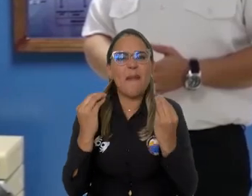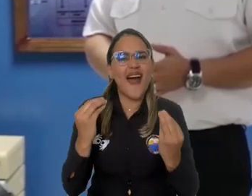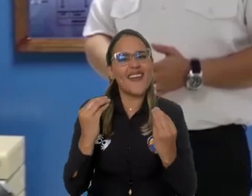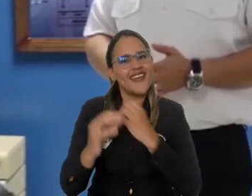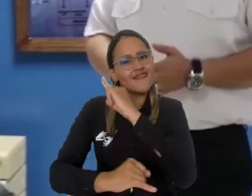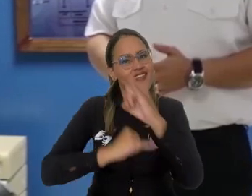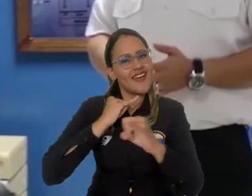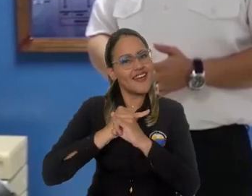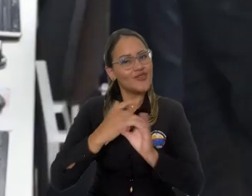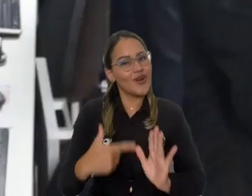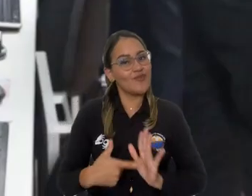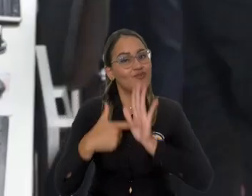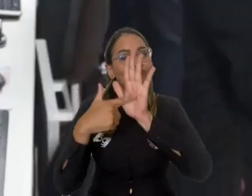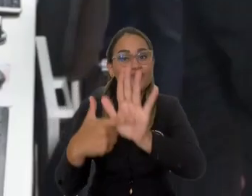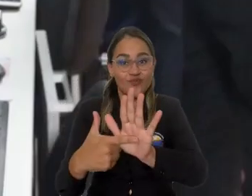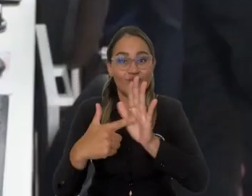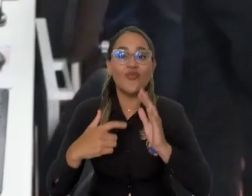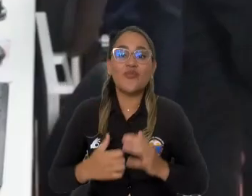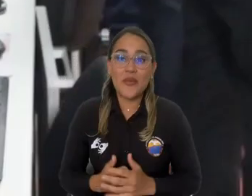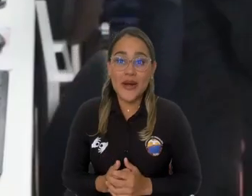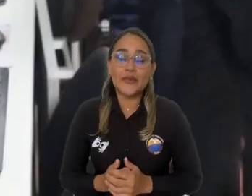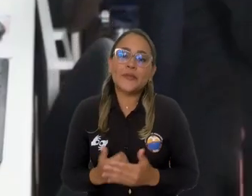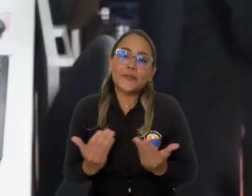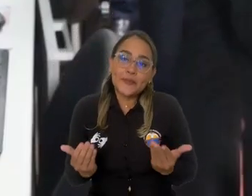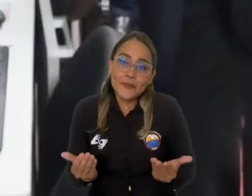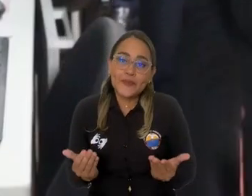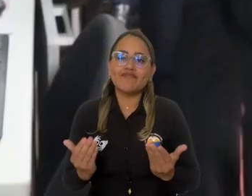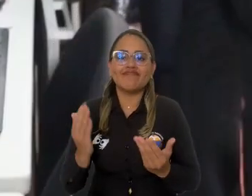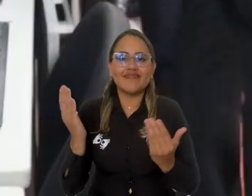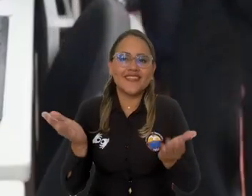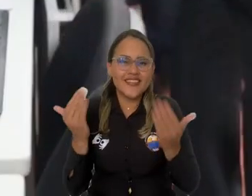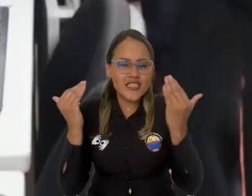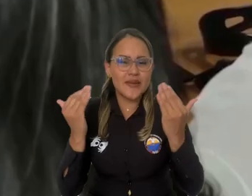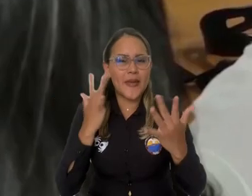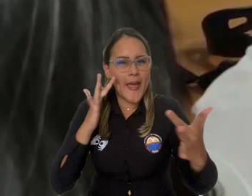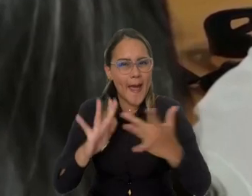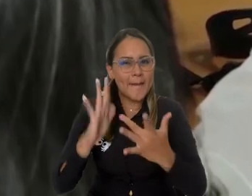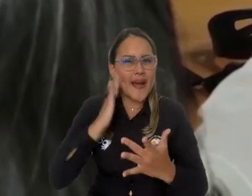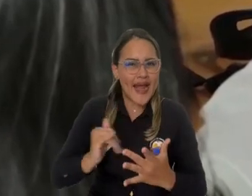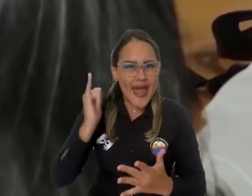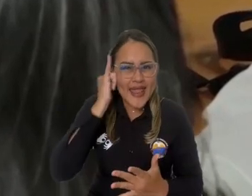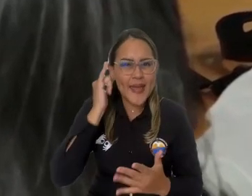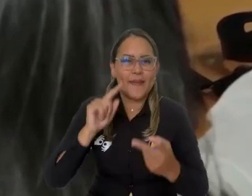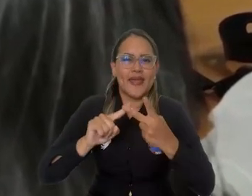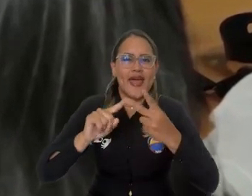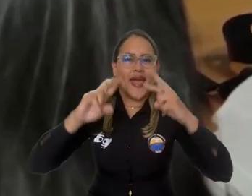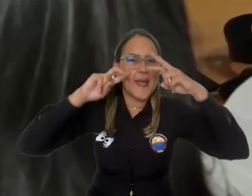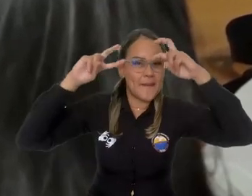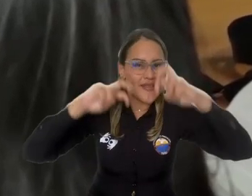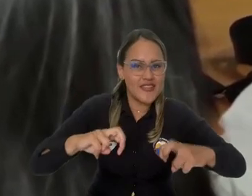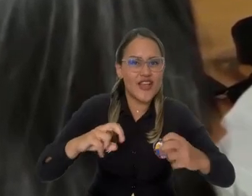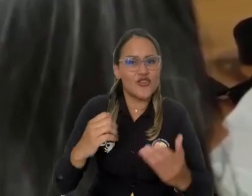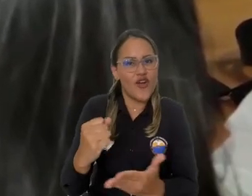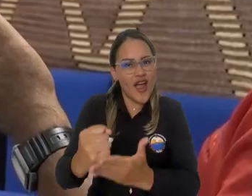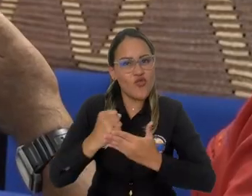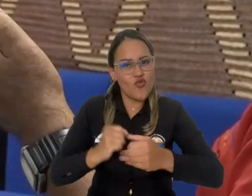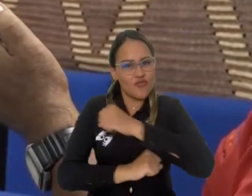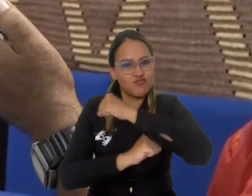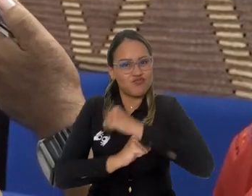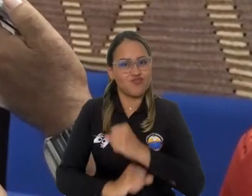programa. Para la UMIP sería de gran prestigio porque sabemos que lo que es la parte académica, la parte de investigación, podemos fortalecerla.